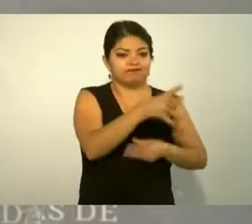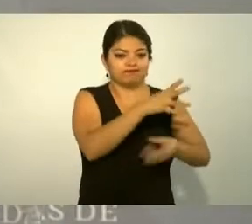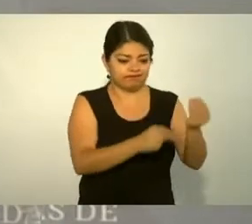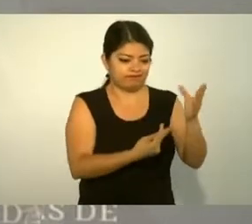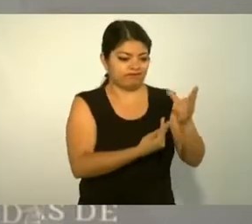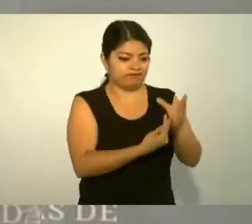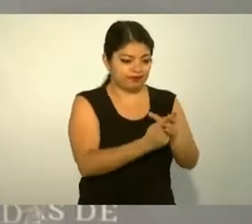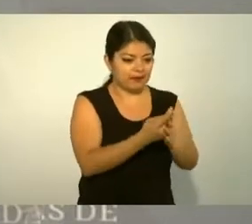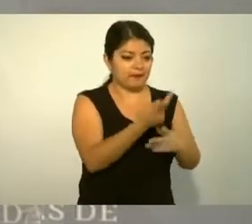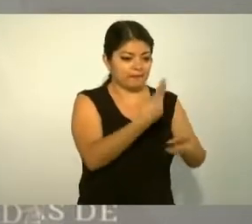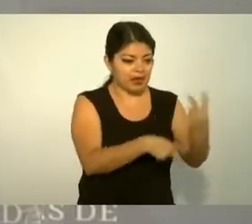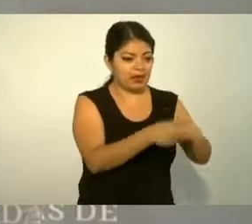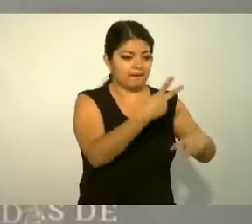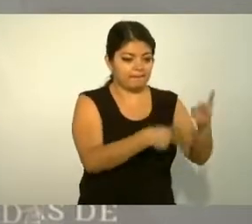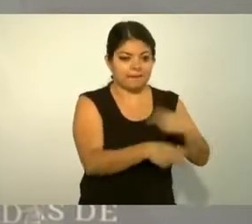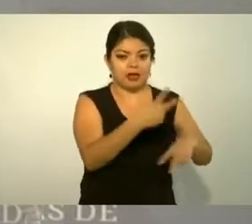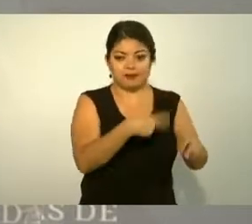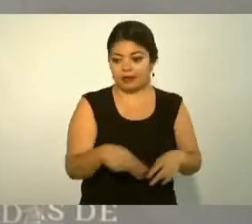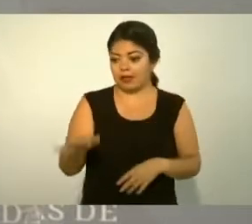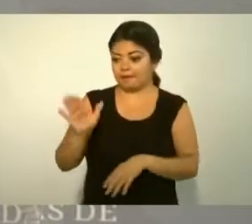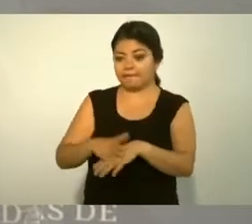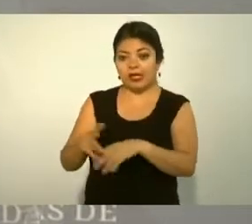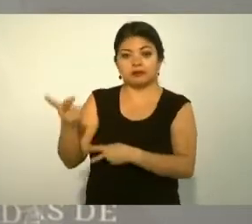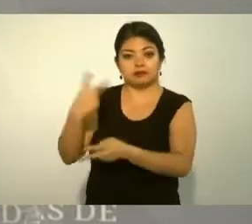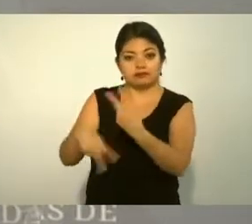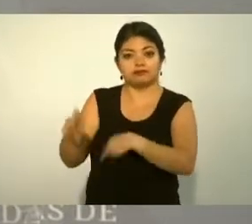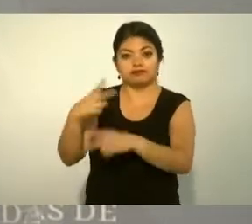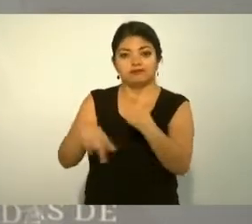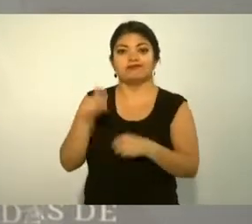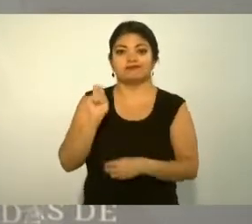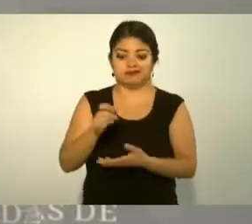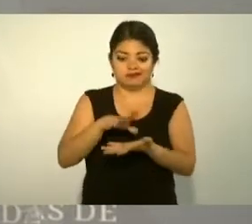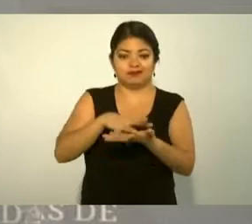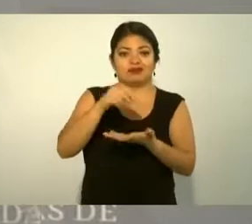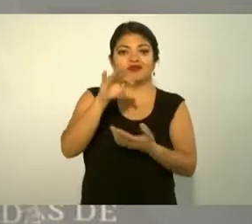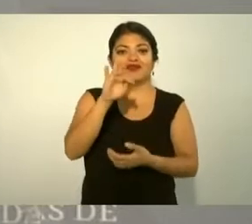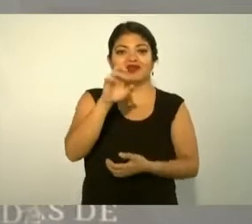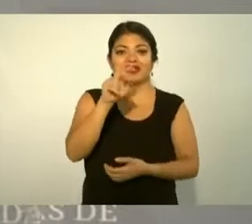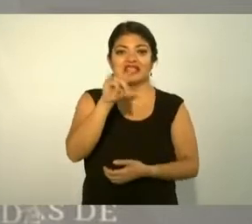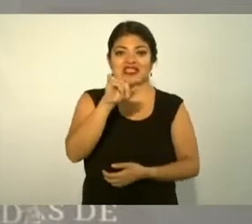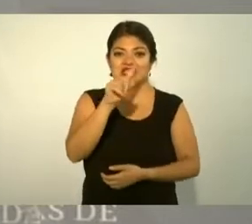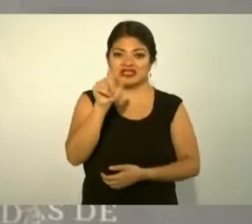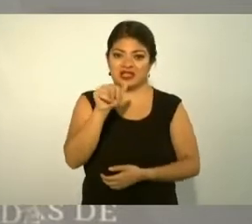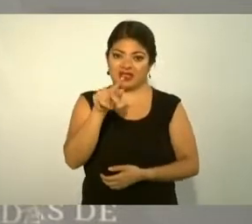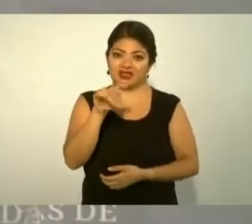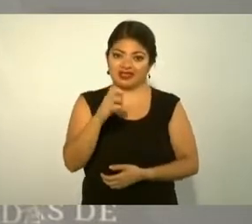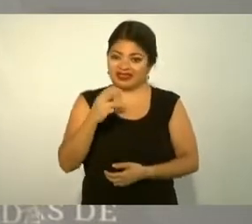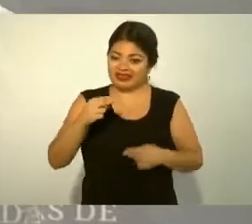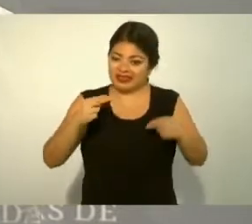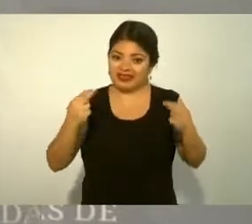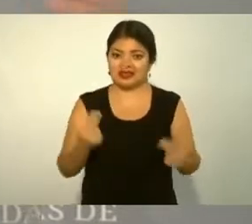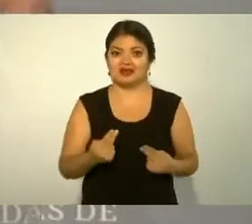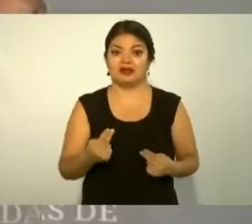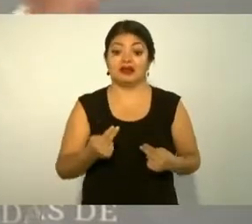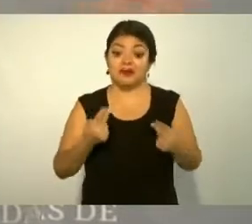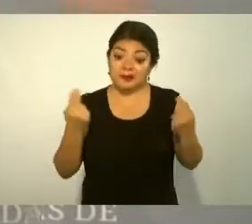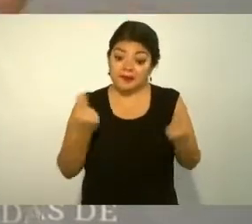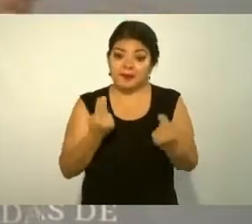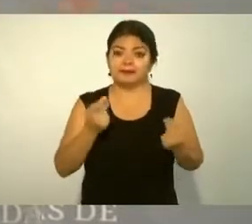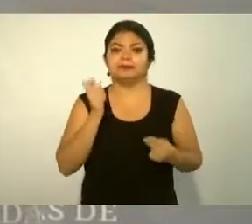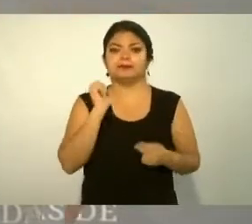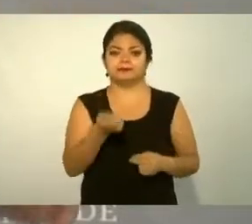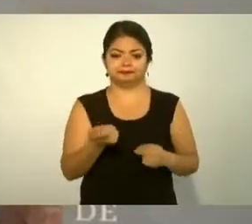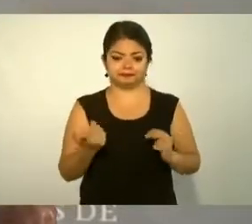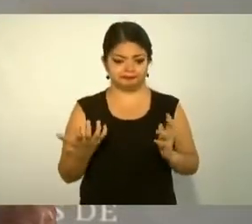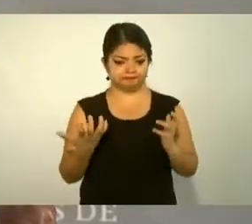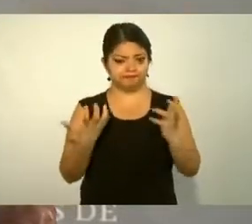posible fertilizante y tenemos que combinar el